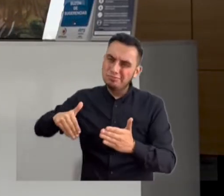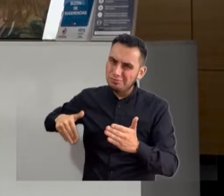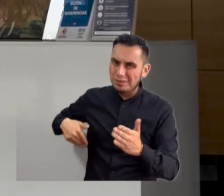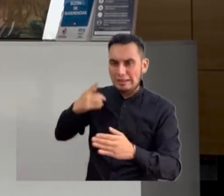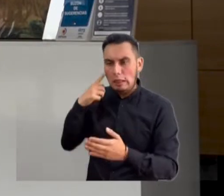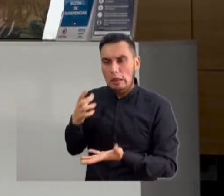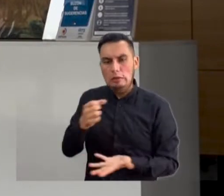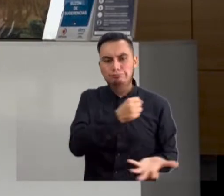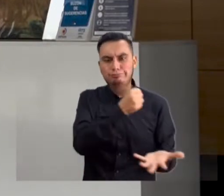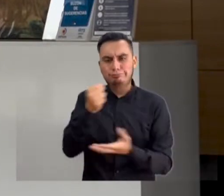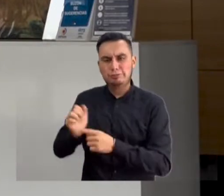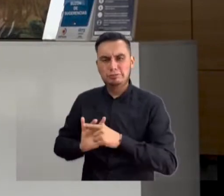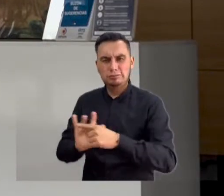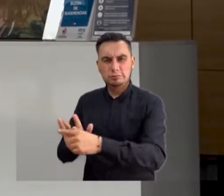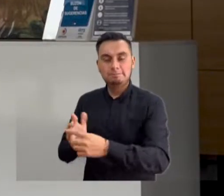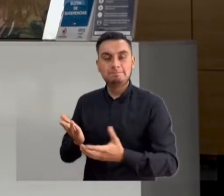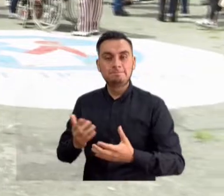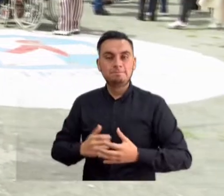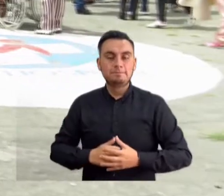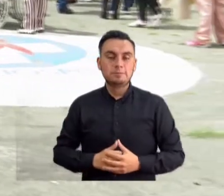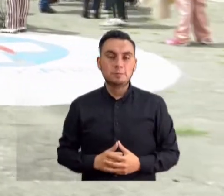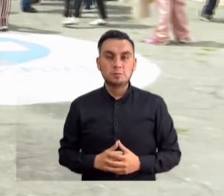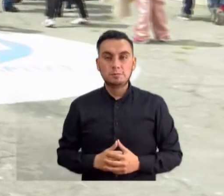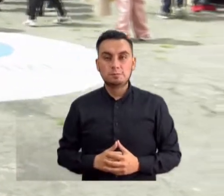ha generado retardo en los desembolsos.